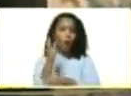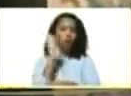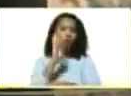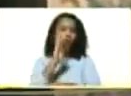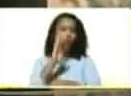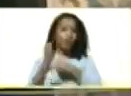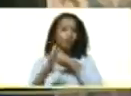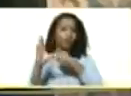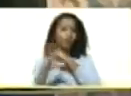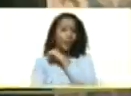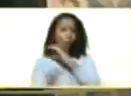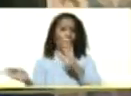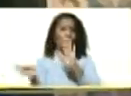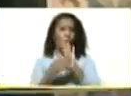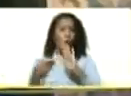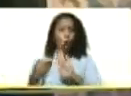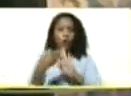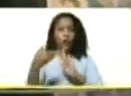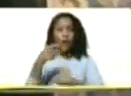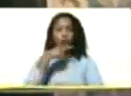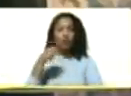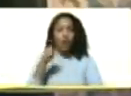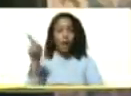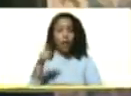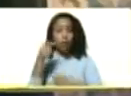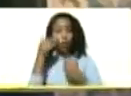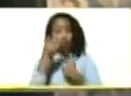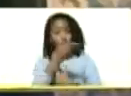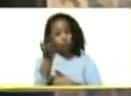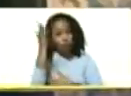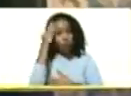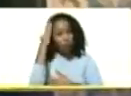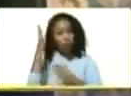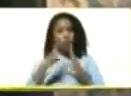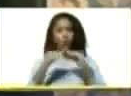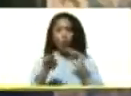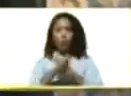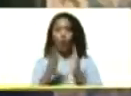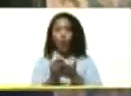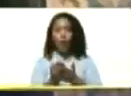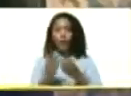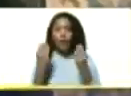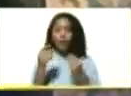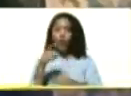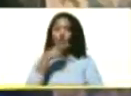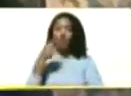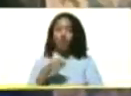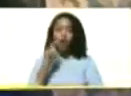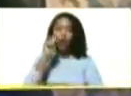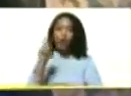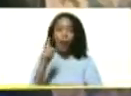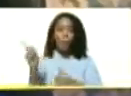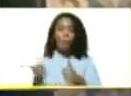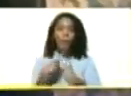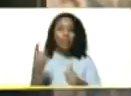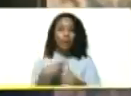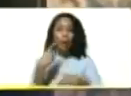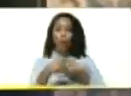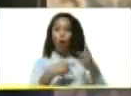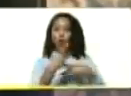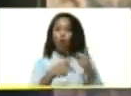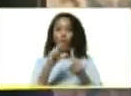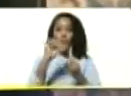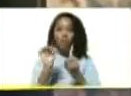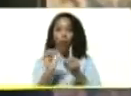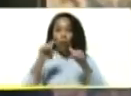impuestas contra Rusia. Eso, Rusia, como usted lo sabe, y todo el mundo, tanto Rusia como Ucrania, son uno de los principales productores de